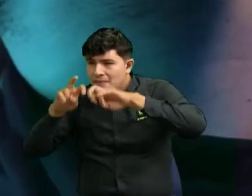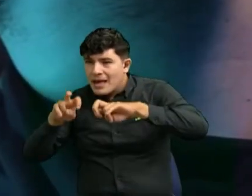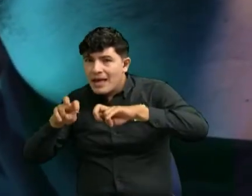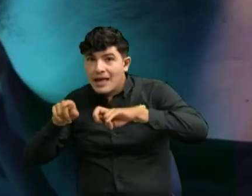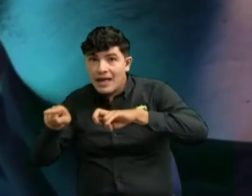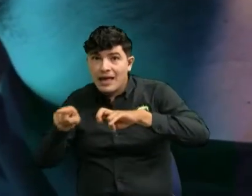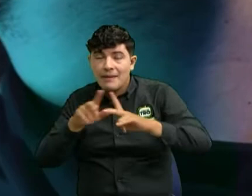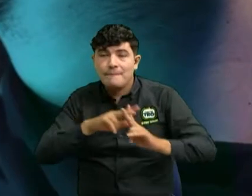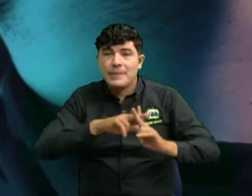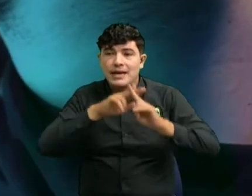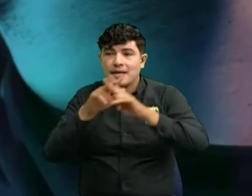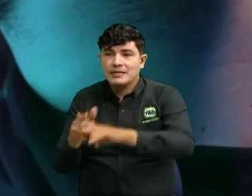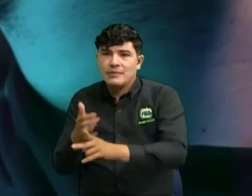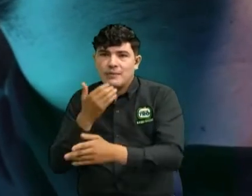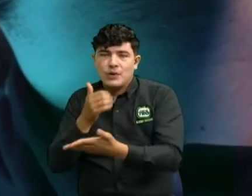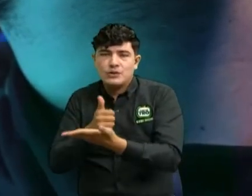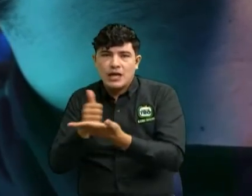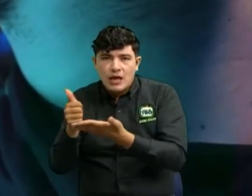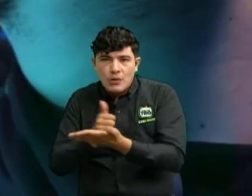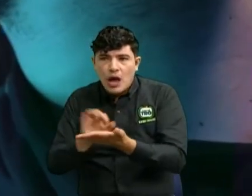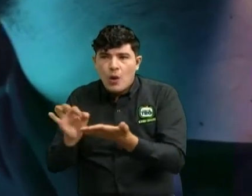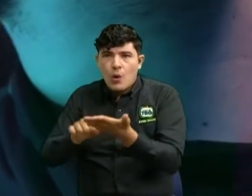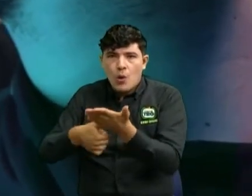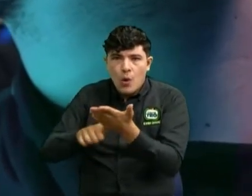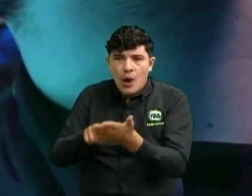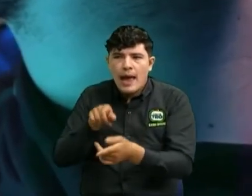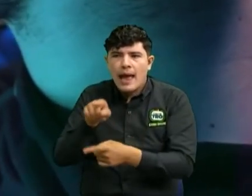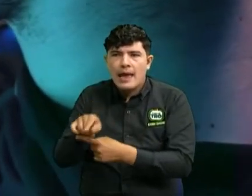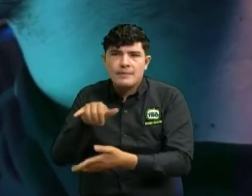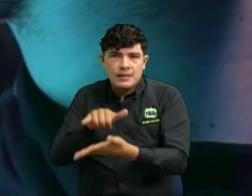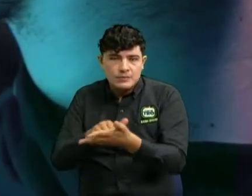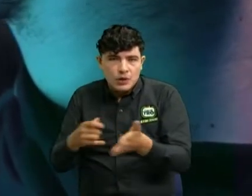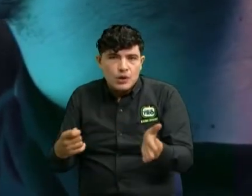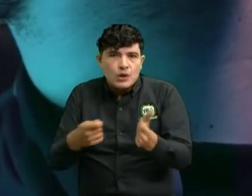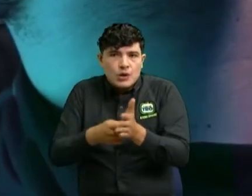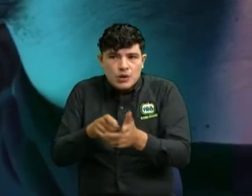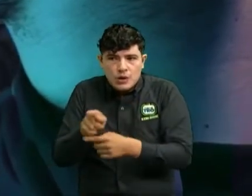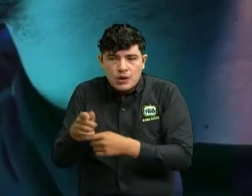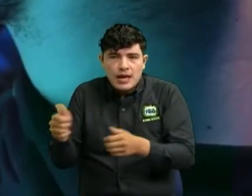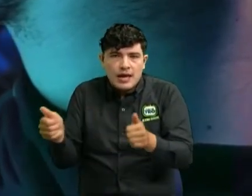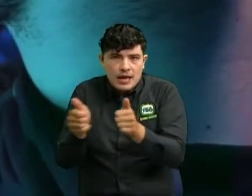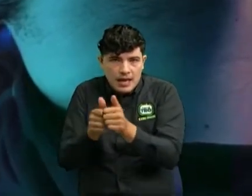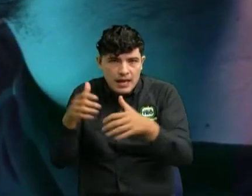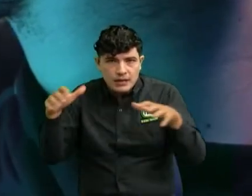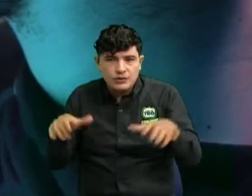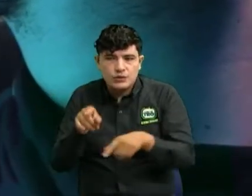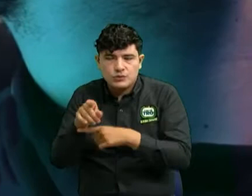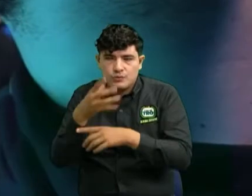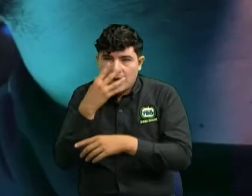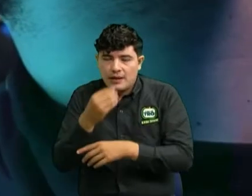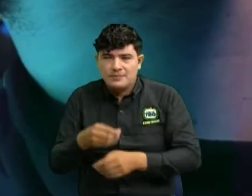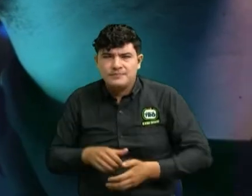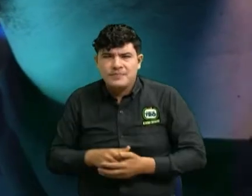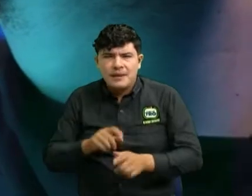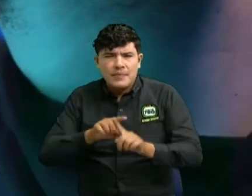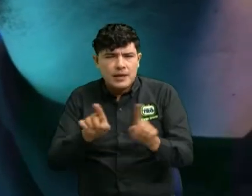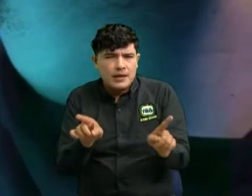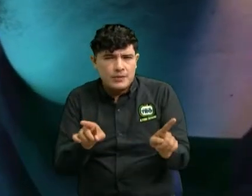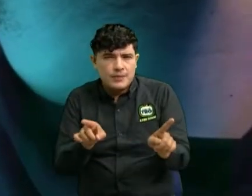prestó la cédula o el número es quien va a estar ahí como cómplice o coautor de este delito pero